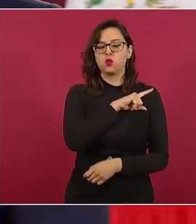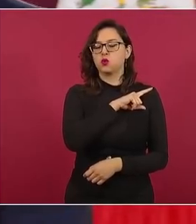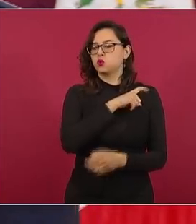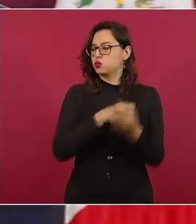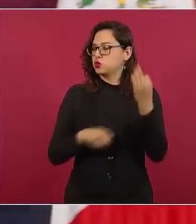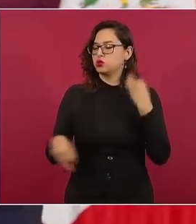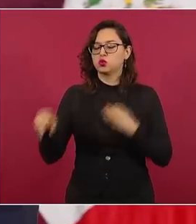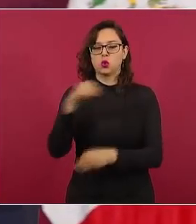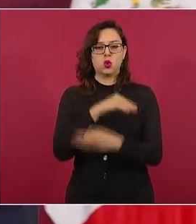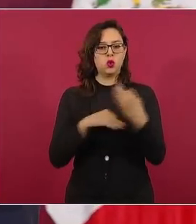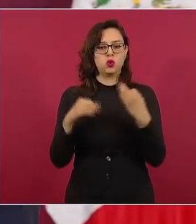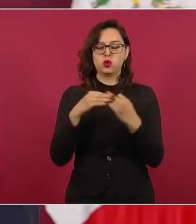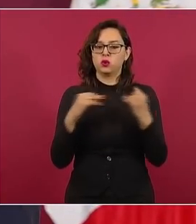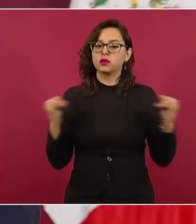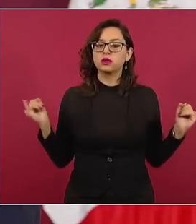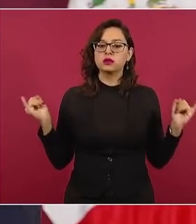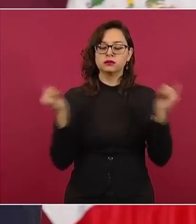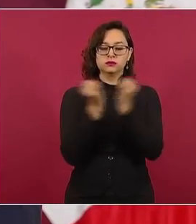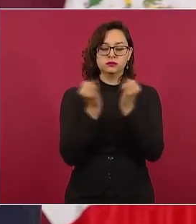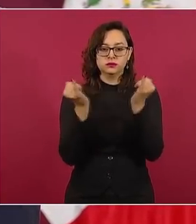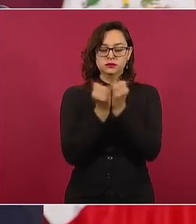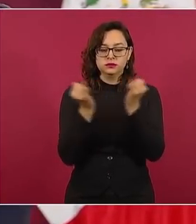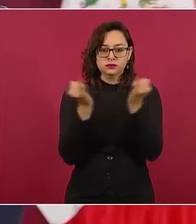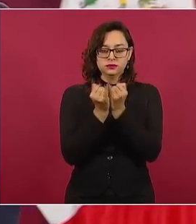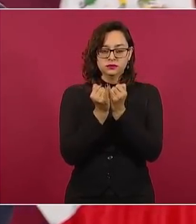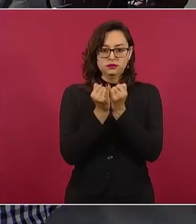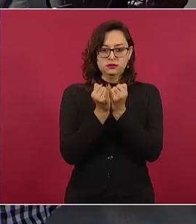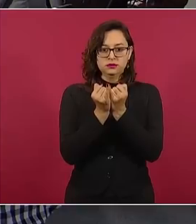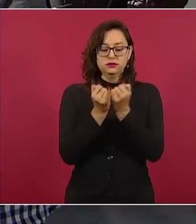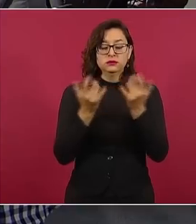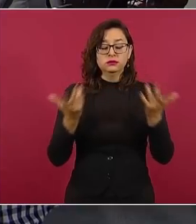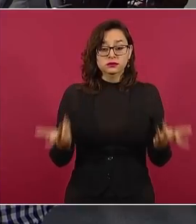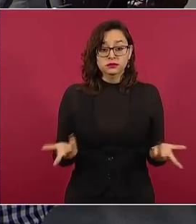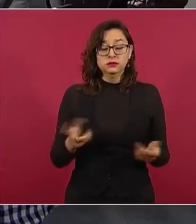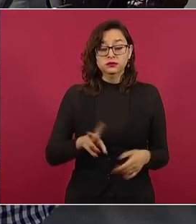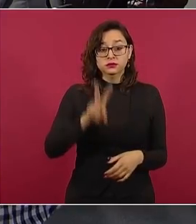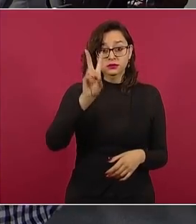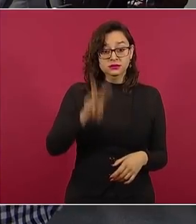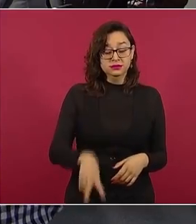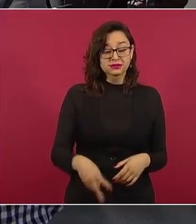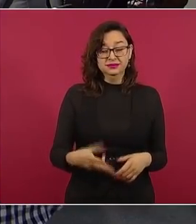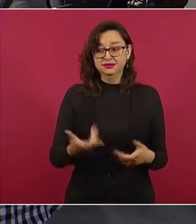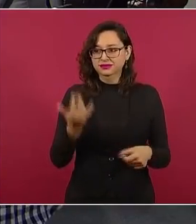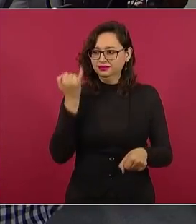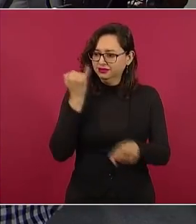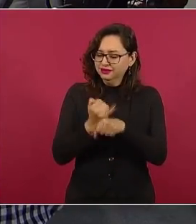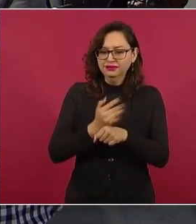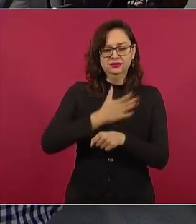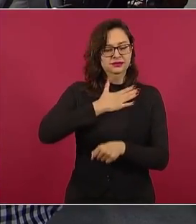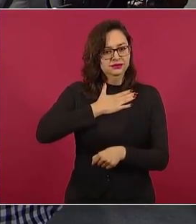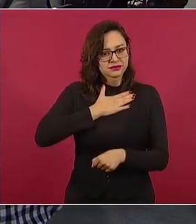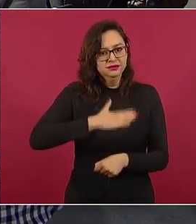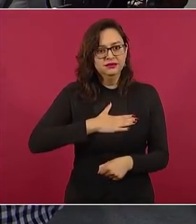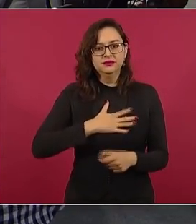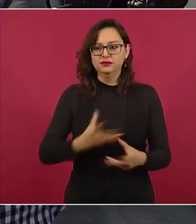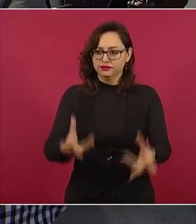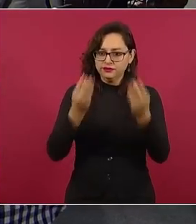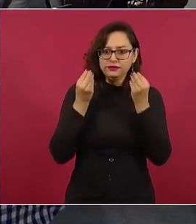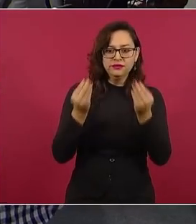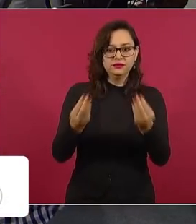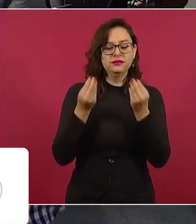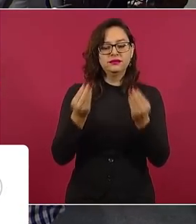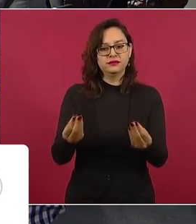para todo, porque se cometen muchas injusticias. Llegan nuevos